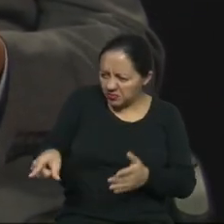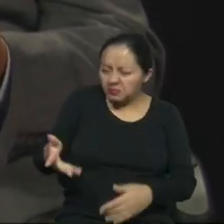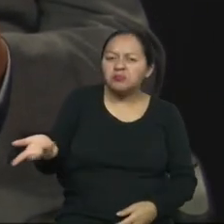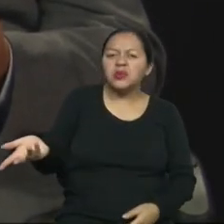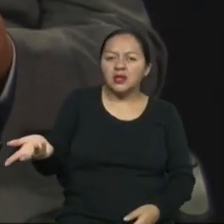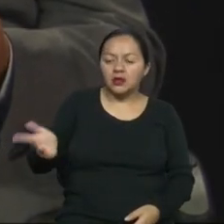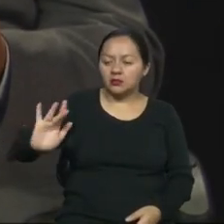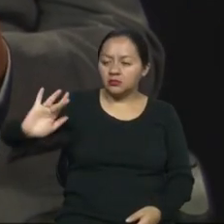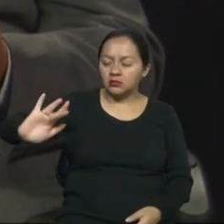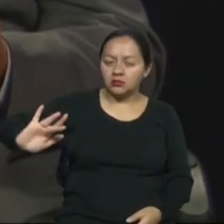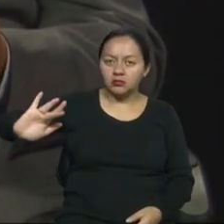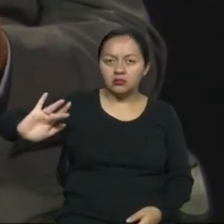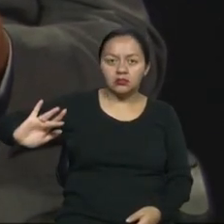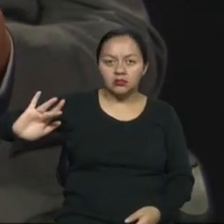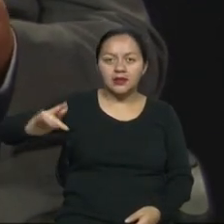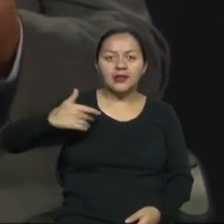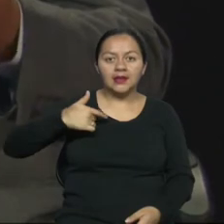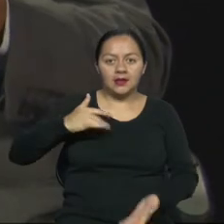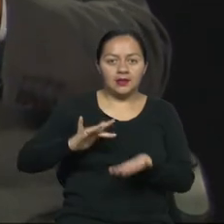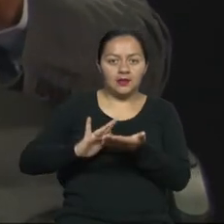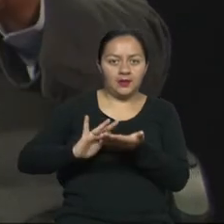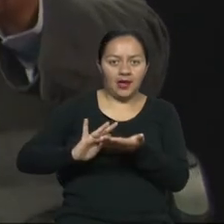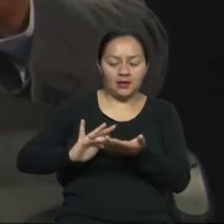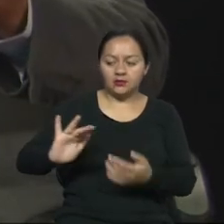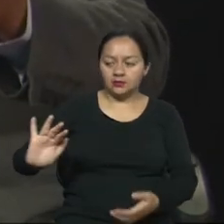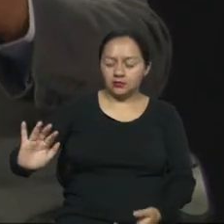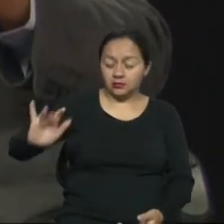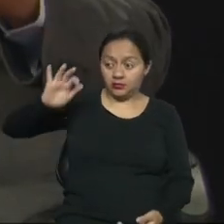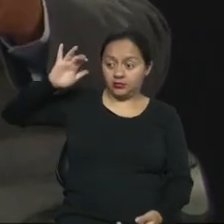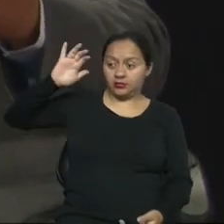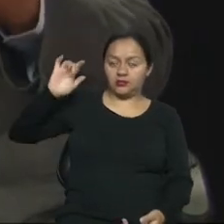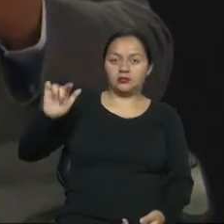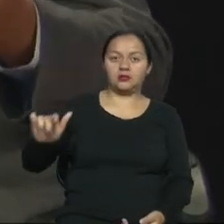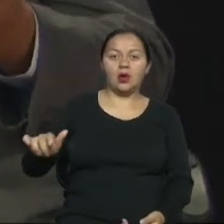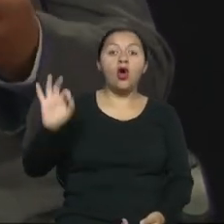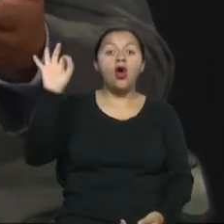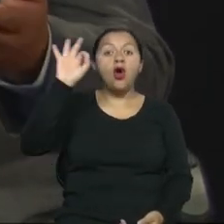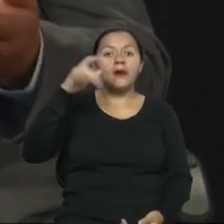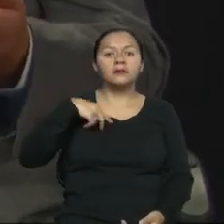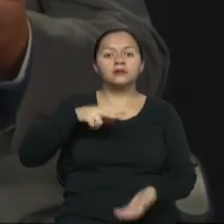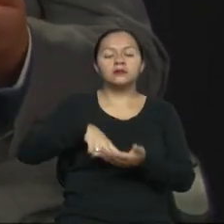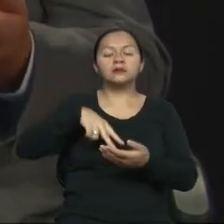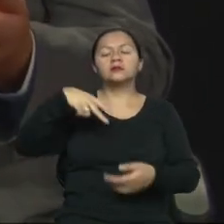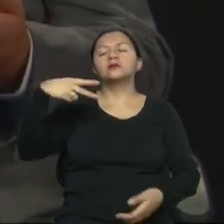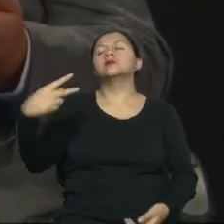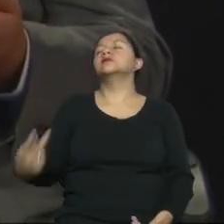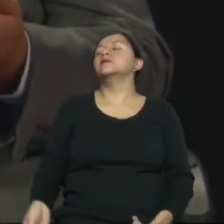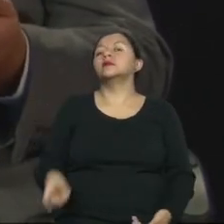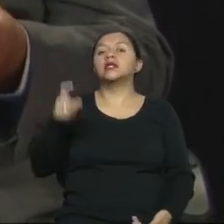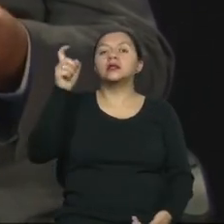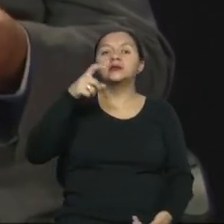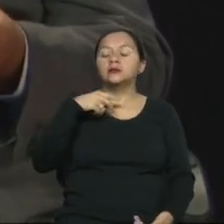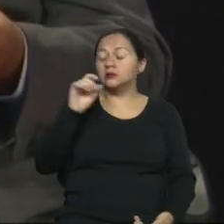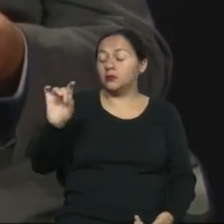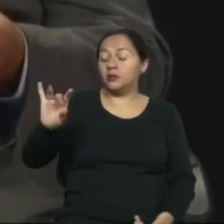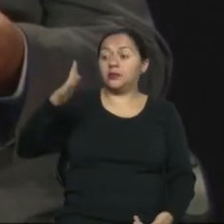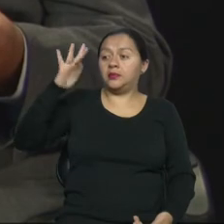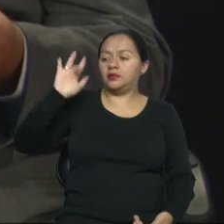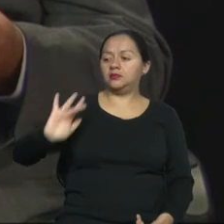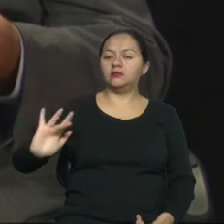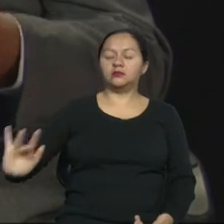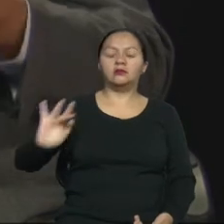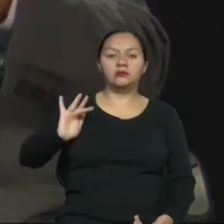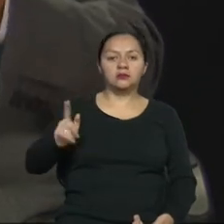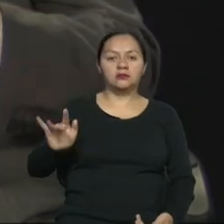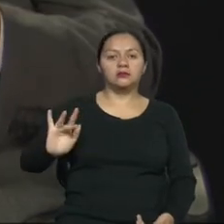y con textura, por norma. Esto permite que cualquier persona que se desvanezca o requiera asistencia, puede pulsarlos. Y al existir